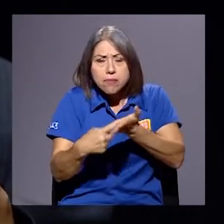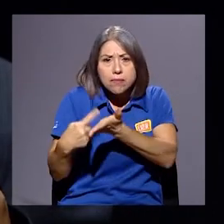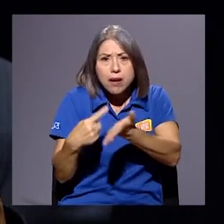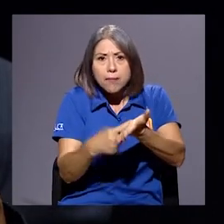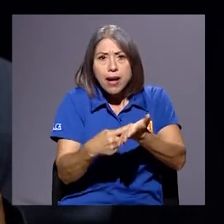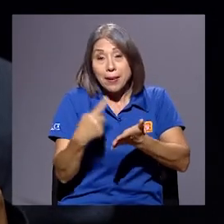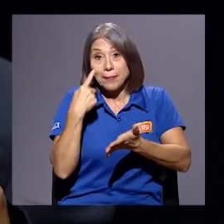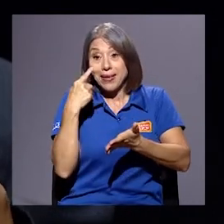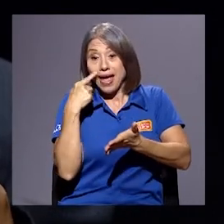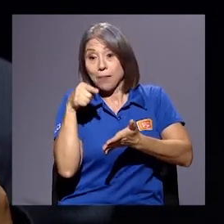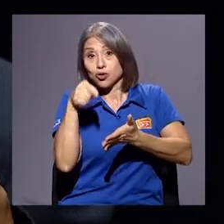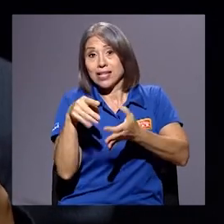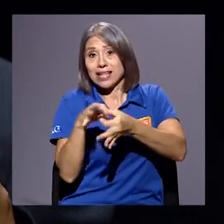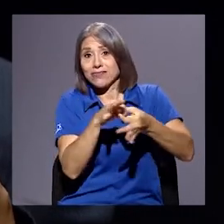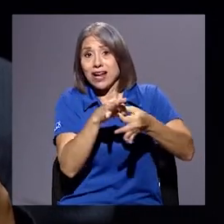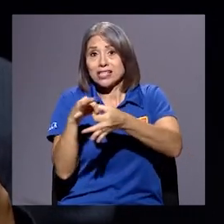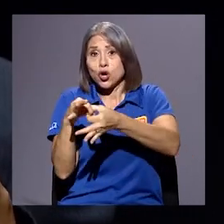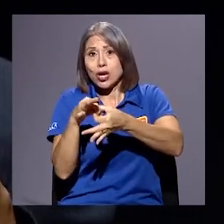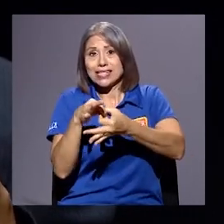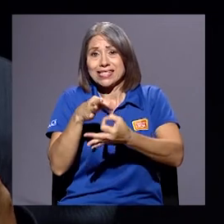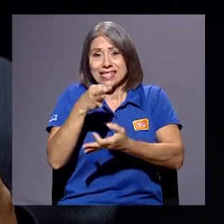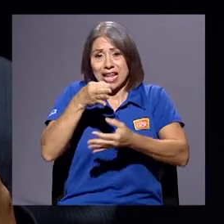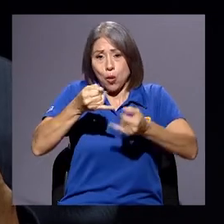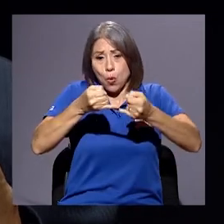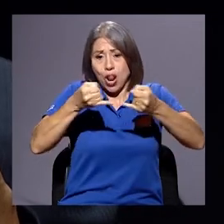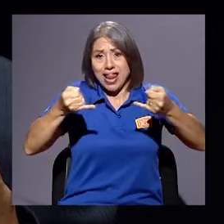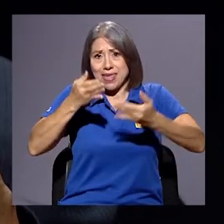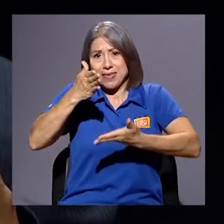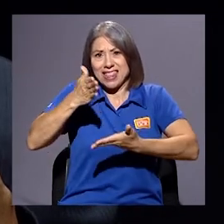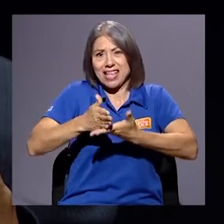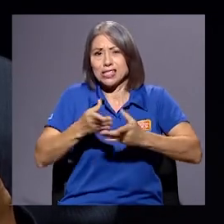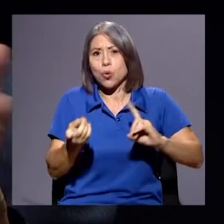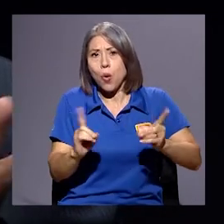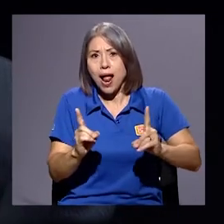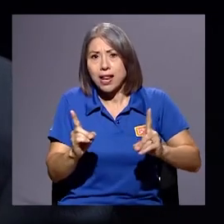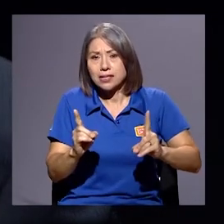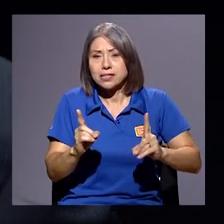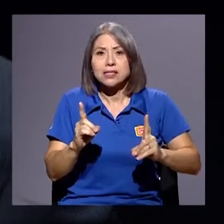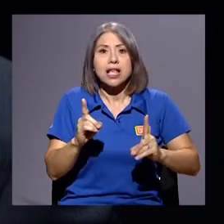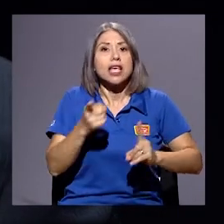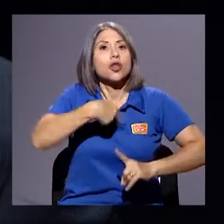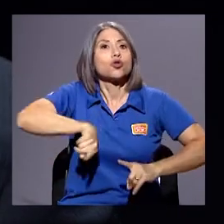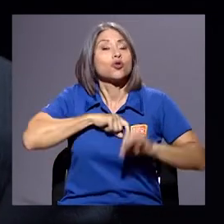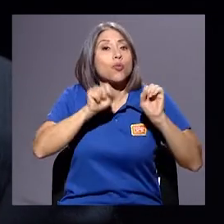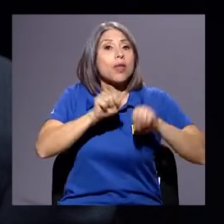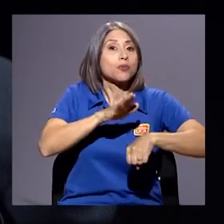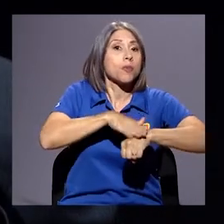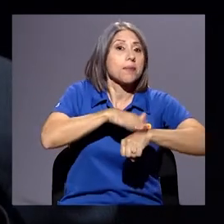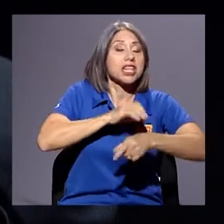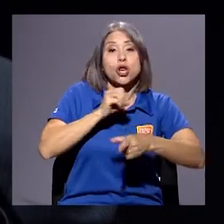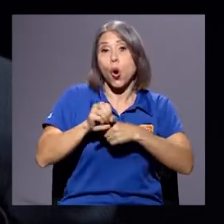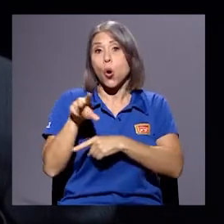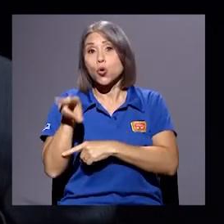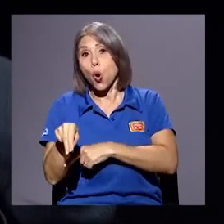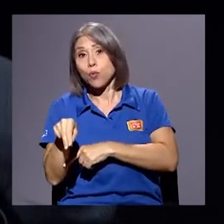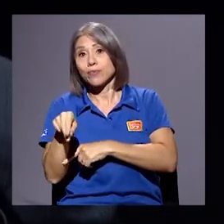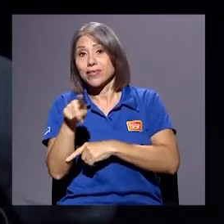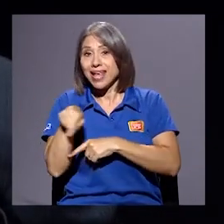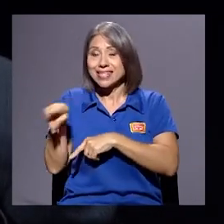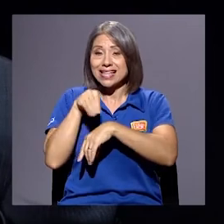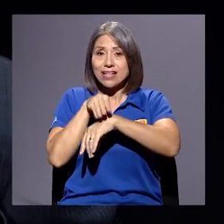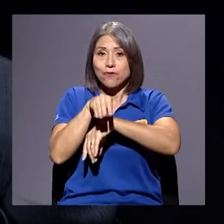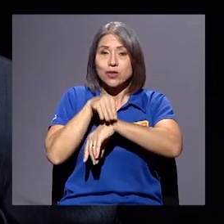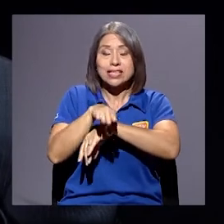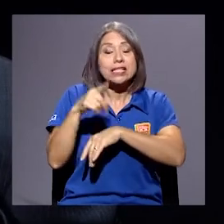relaciones y hasta dónde estaríamos en condiciones de permitir o no semejantes influencias. Porque a la larga, de